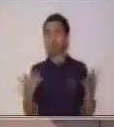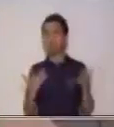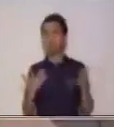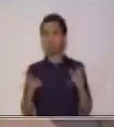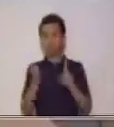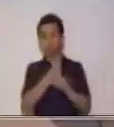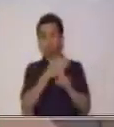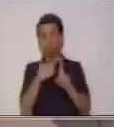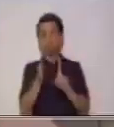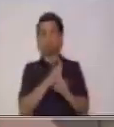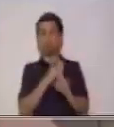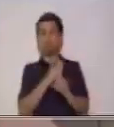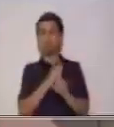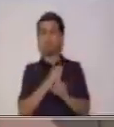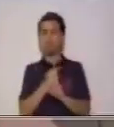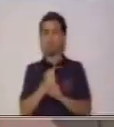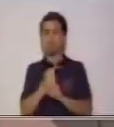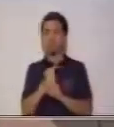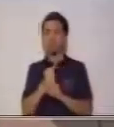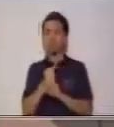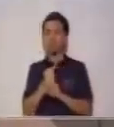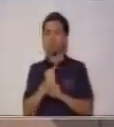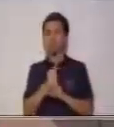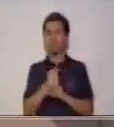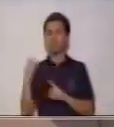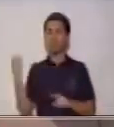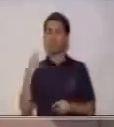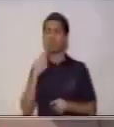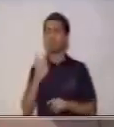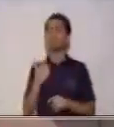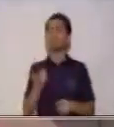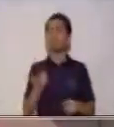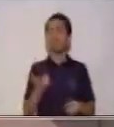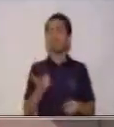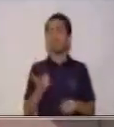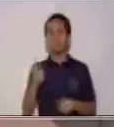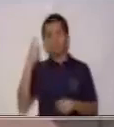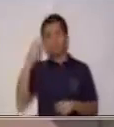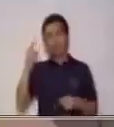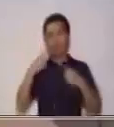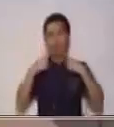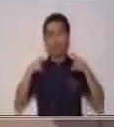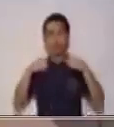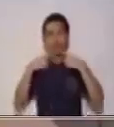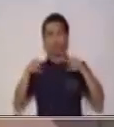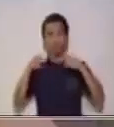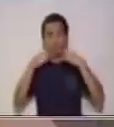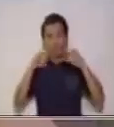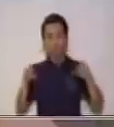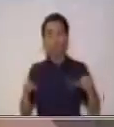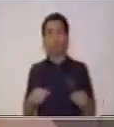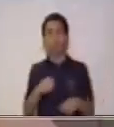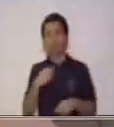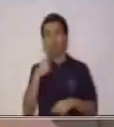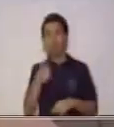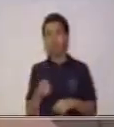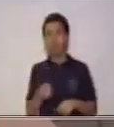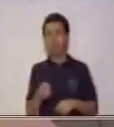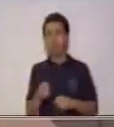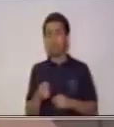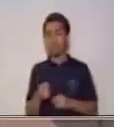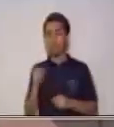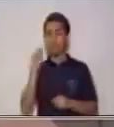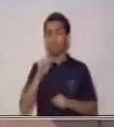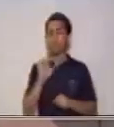persuasivos y también de lo que corresponde a la estructura de los anuncios publicitarios. Como te dije anteriormente, estos